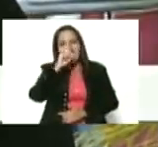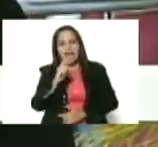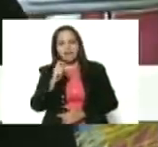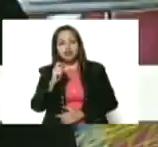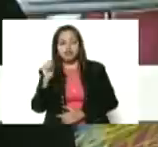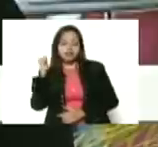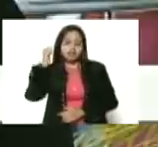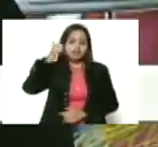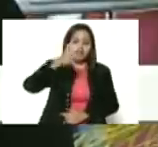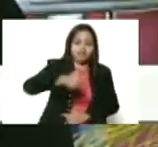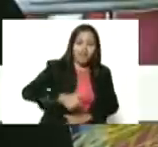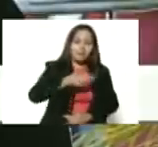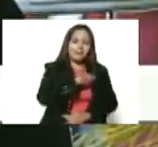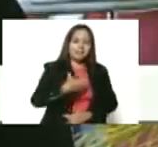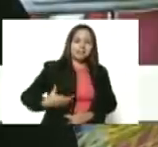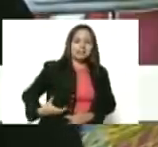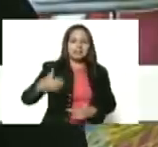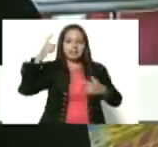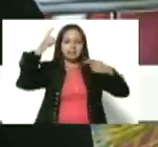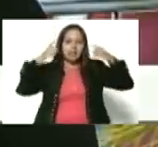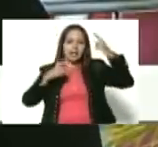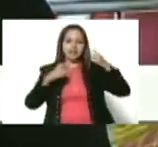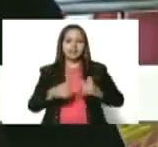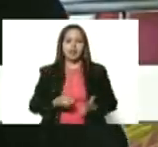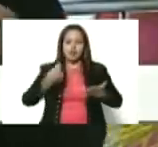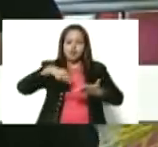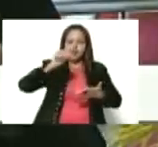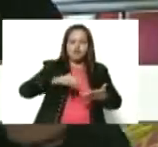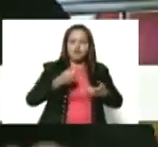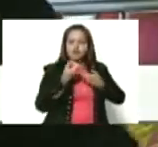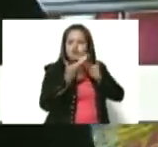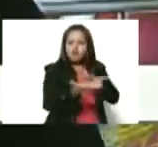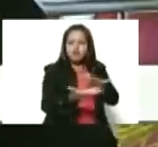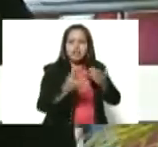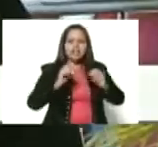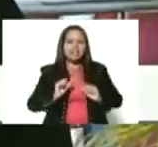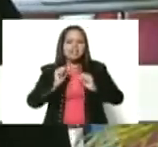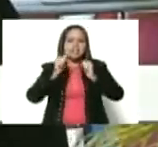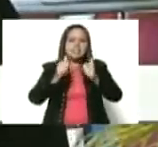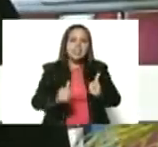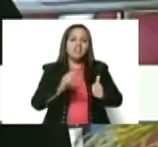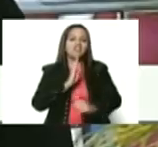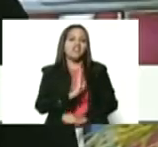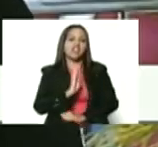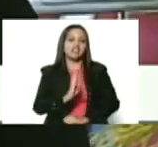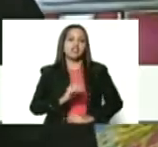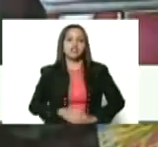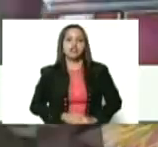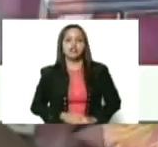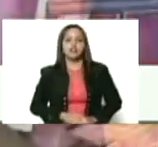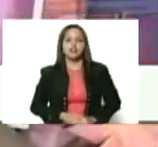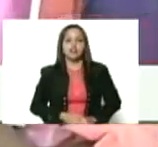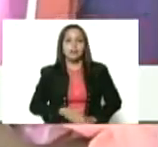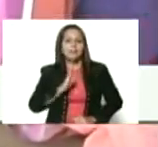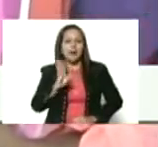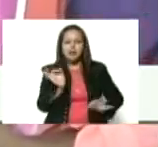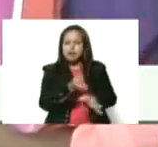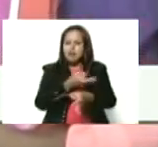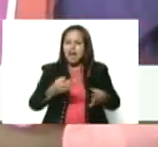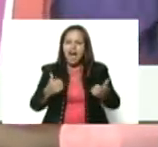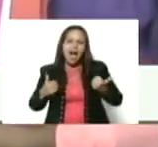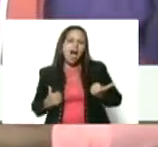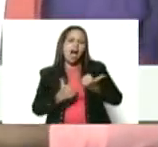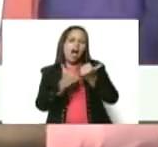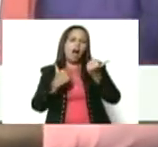que el presidente Chávez decretó el inicio de este banco, banco tan maravilloso que ha